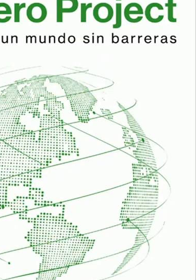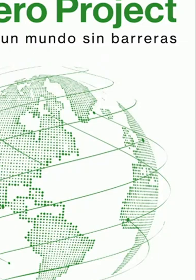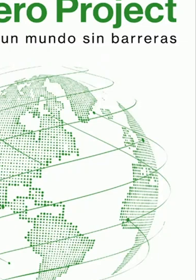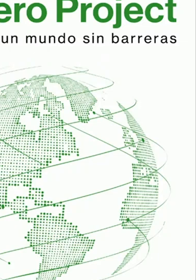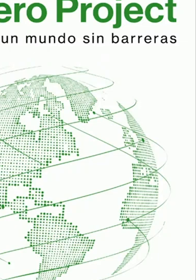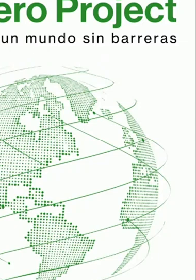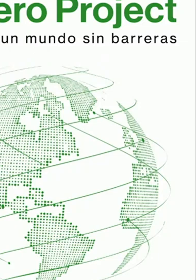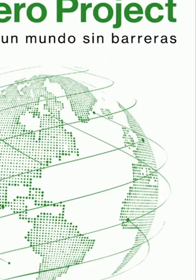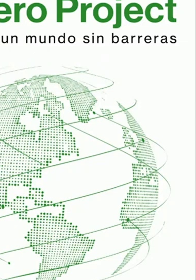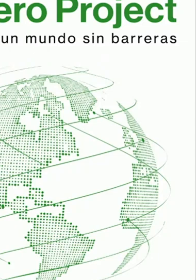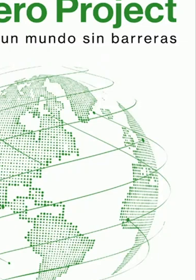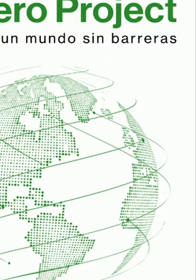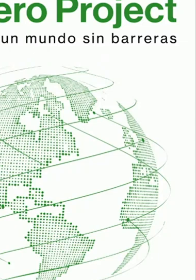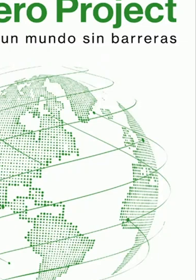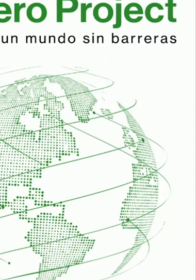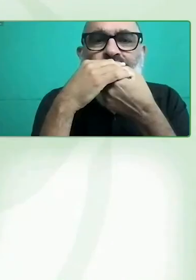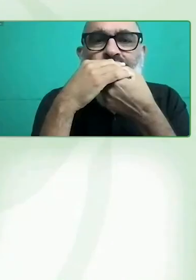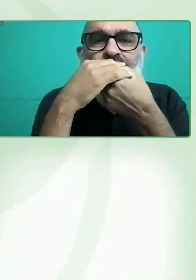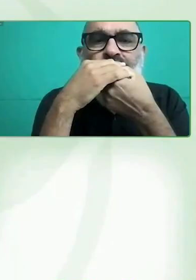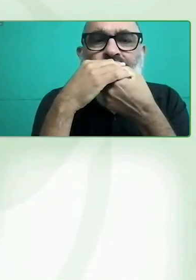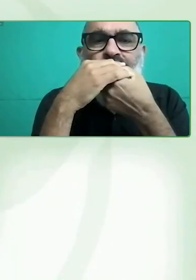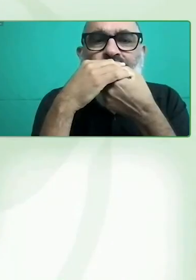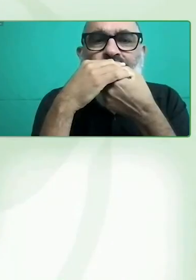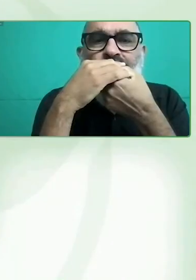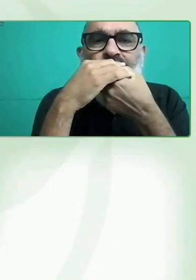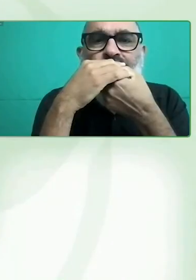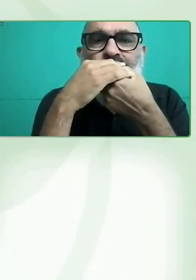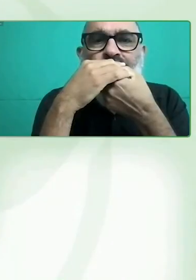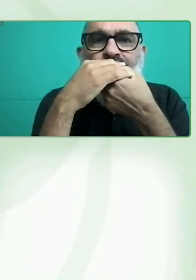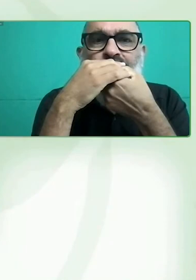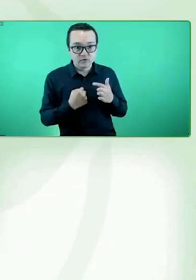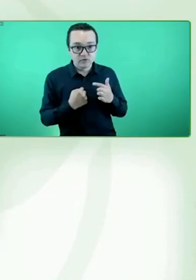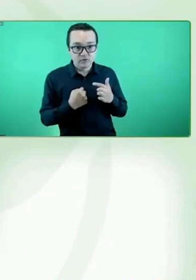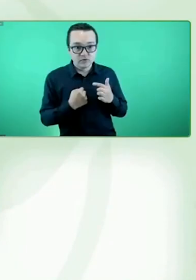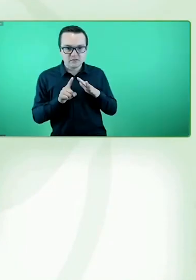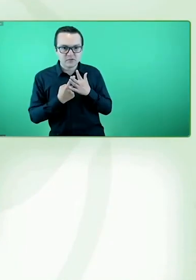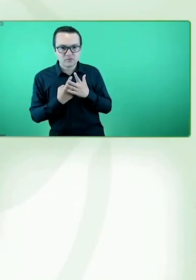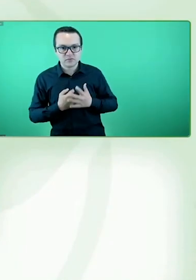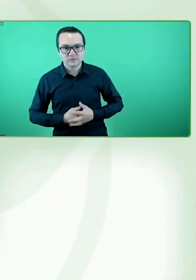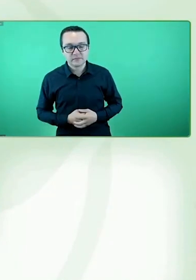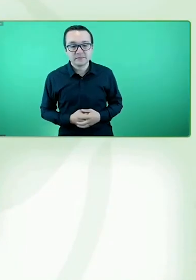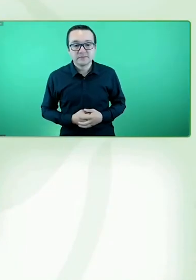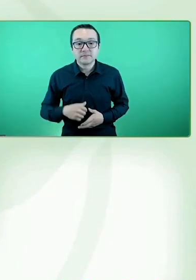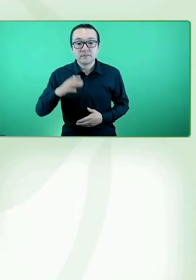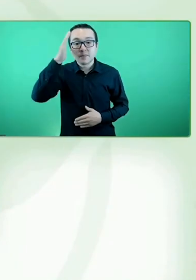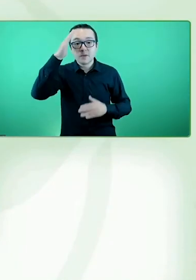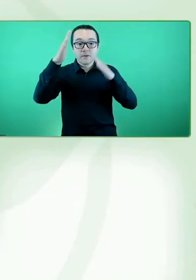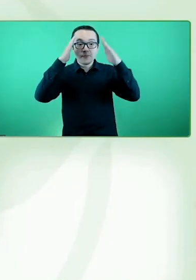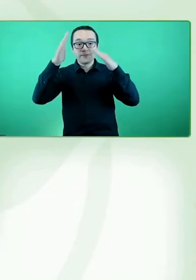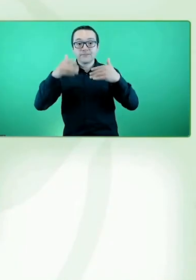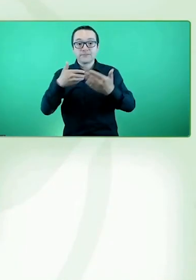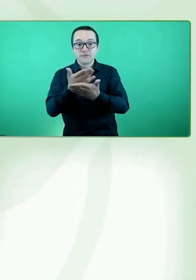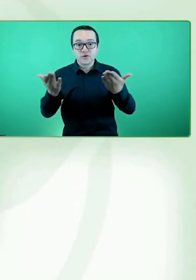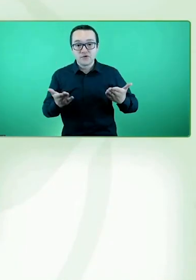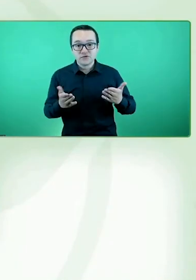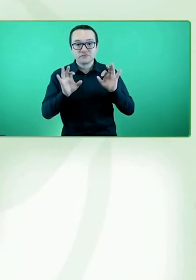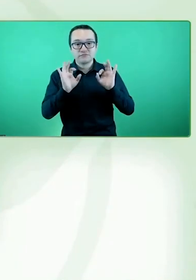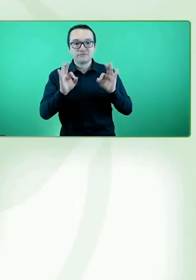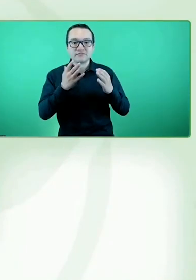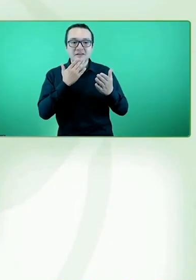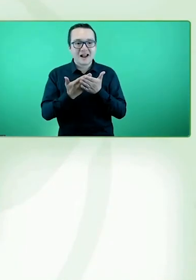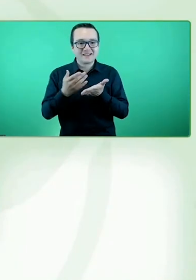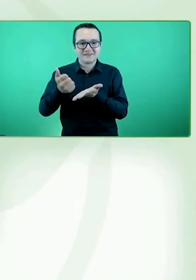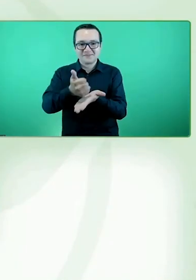Agradezco a todos que estén en esta sesión. Muchas gracias por su participación. ¿Bibi? ¿Estamos ok?